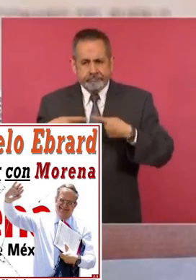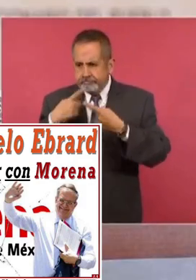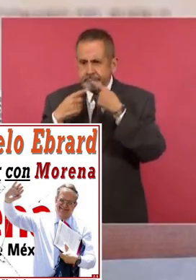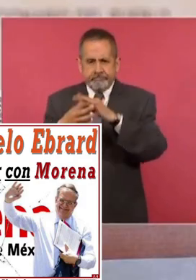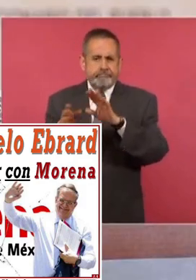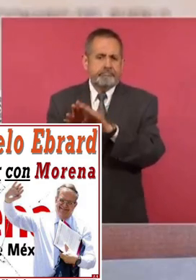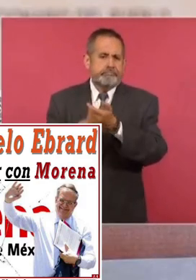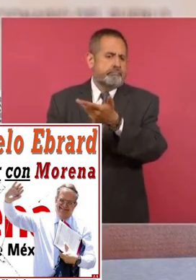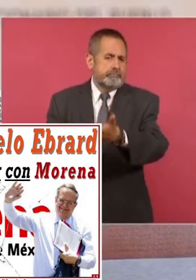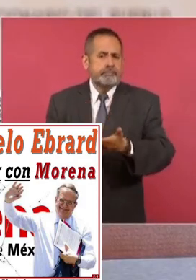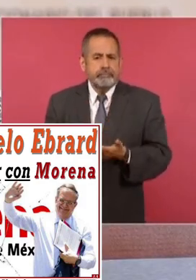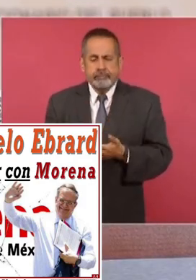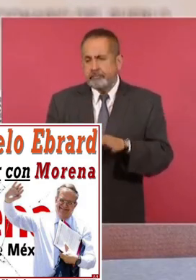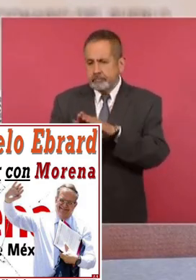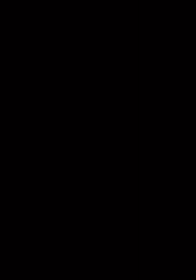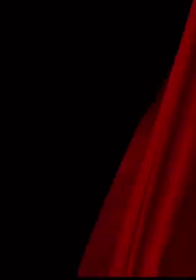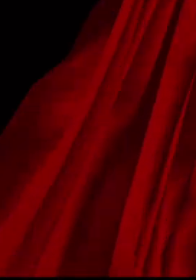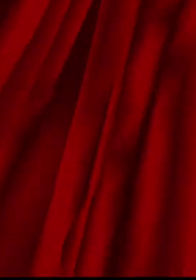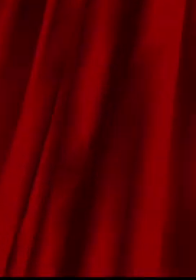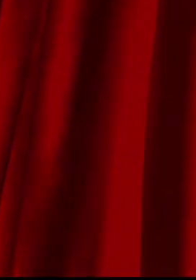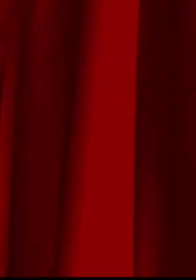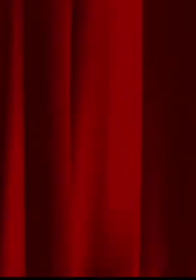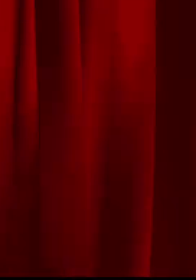diferentes fuerzas políticas, en este caso al movimiento.